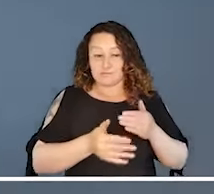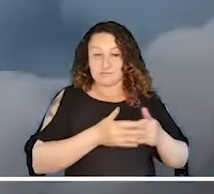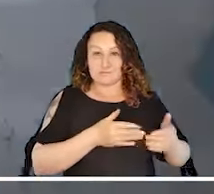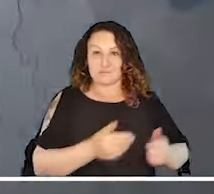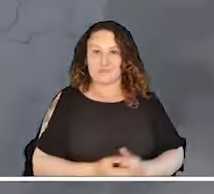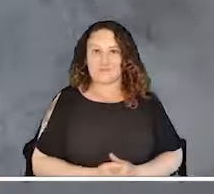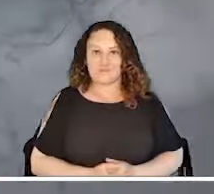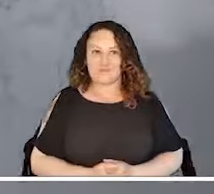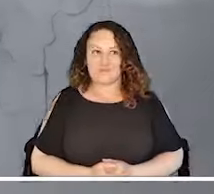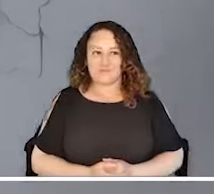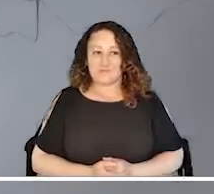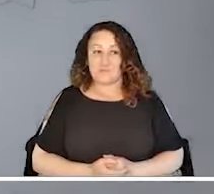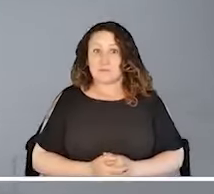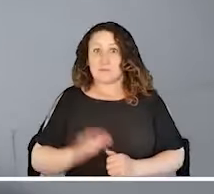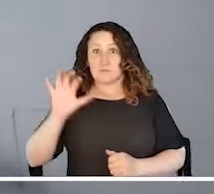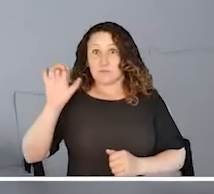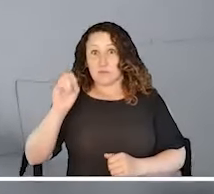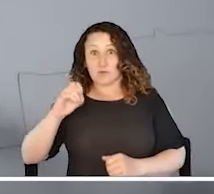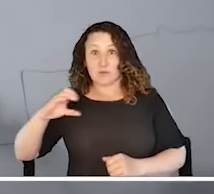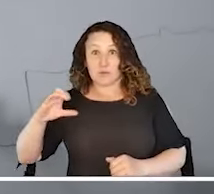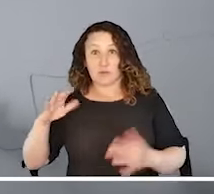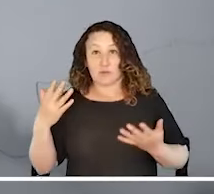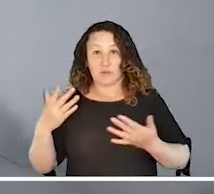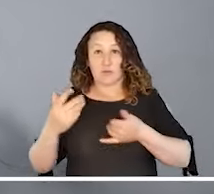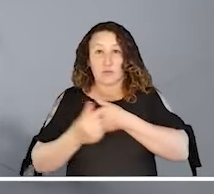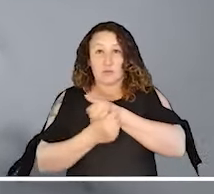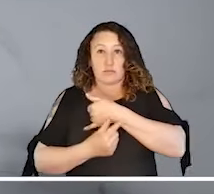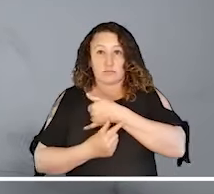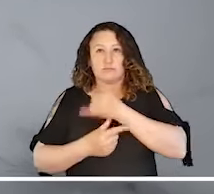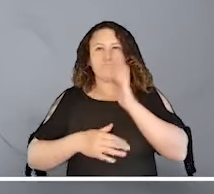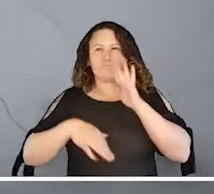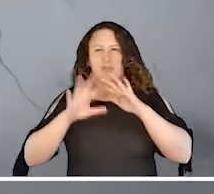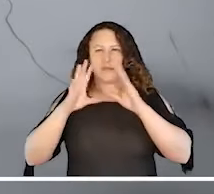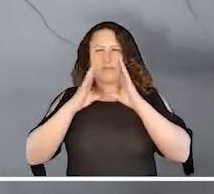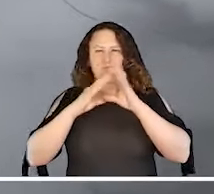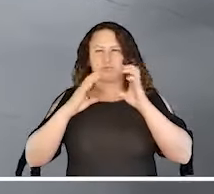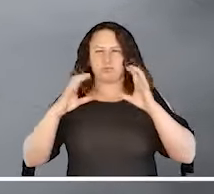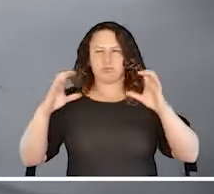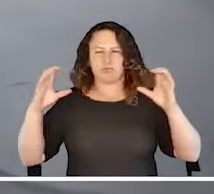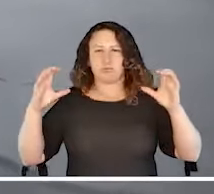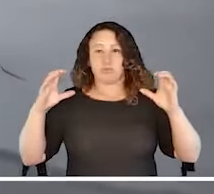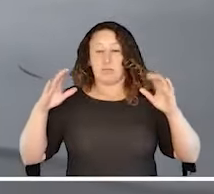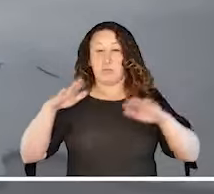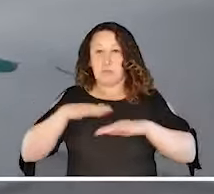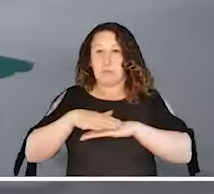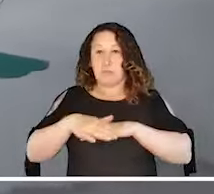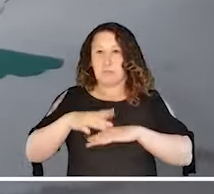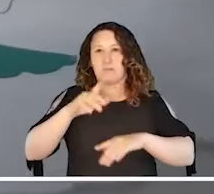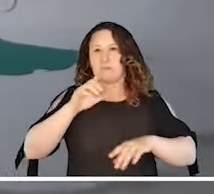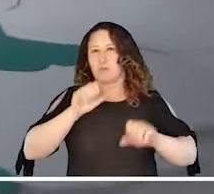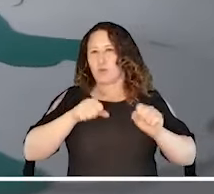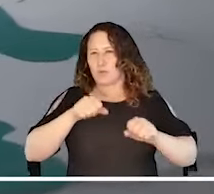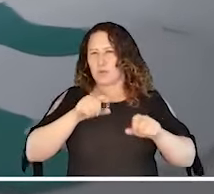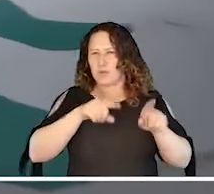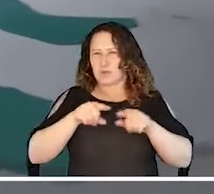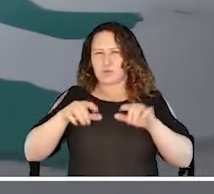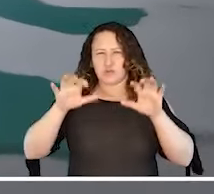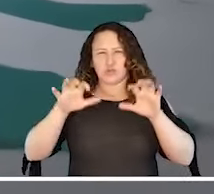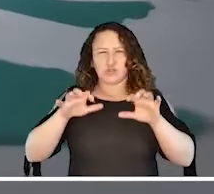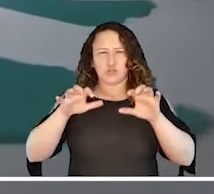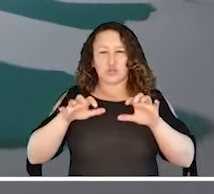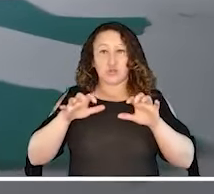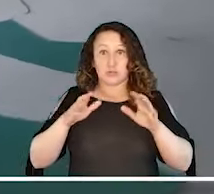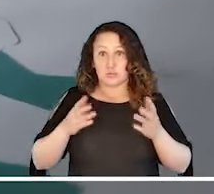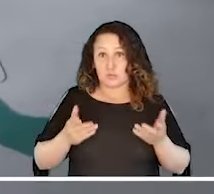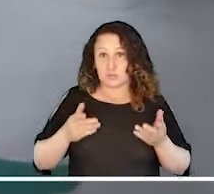archipiélago. Al occidente del país, el litoral pacífico permanece mayormente encapotado, por lo cual no se descartan algunas